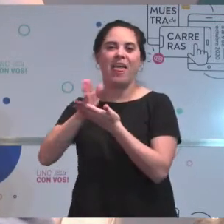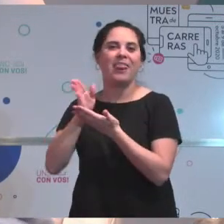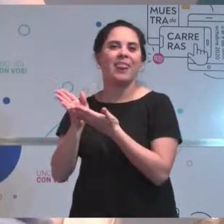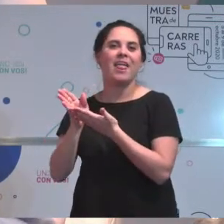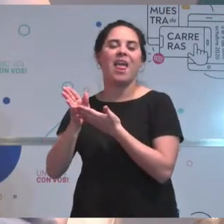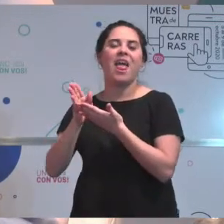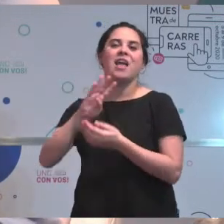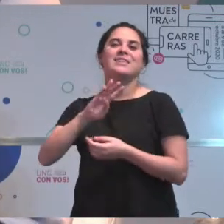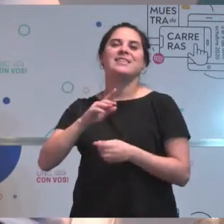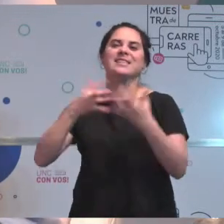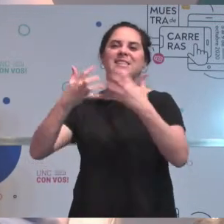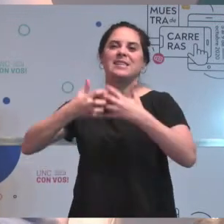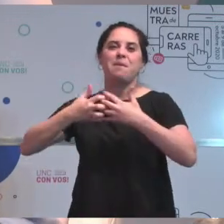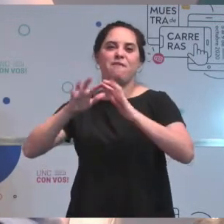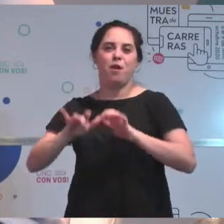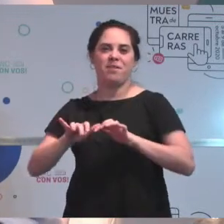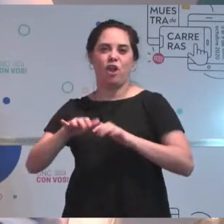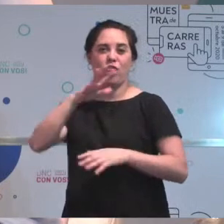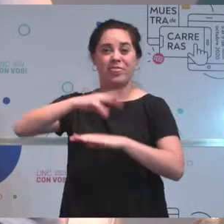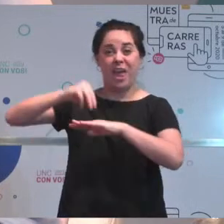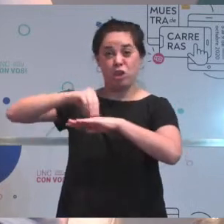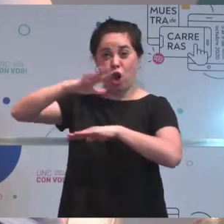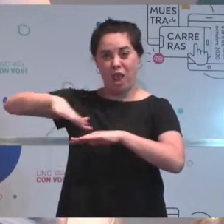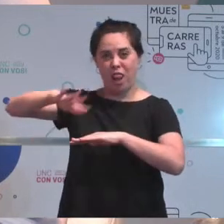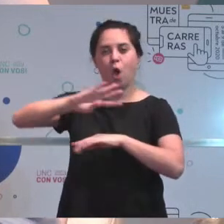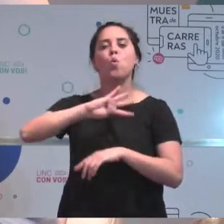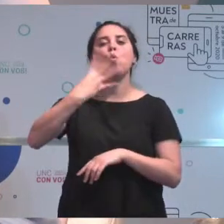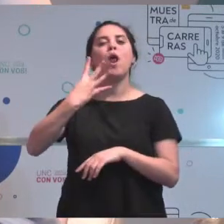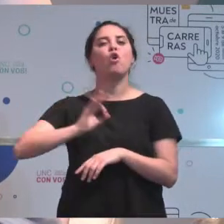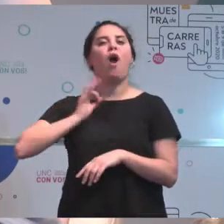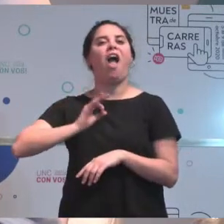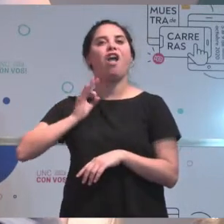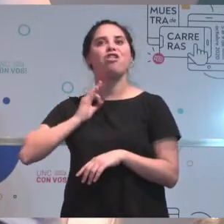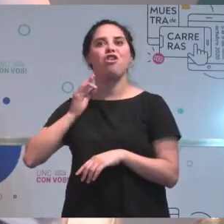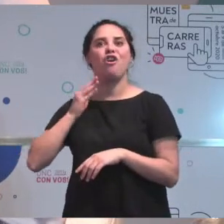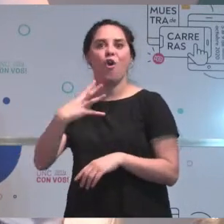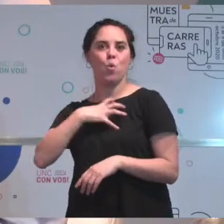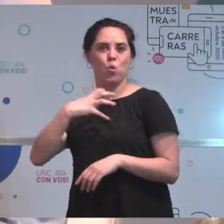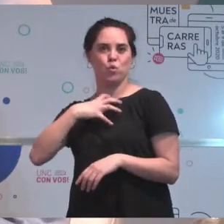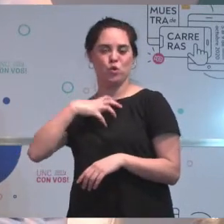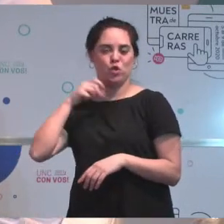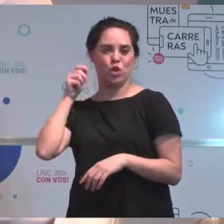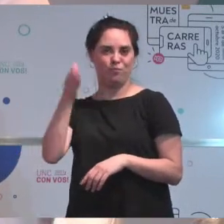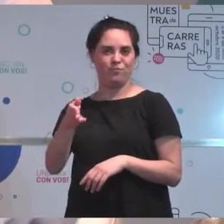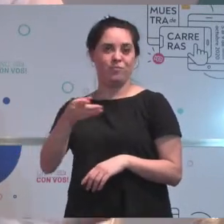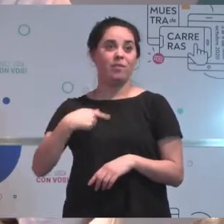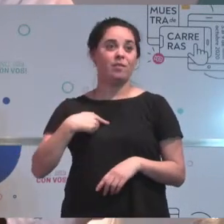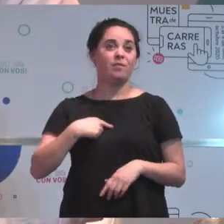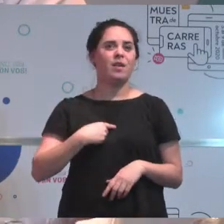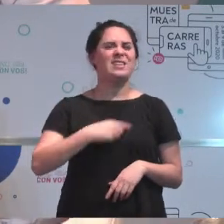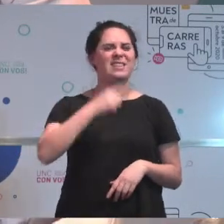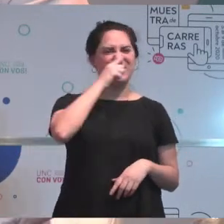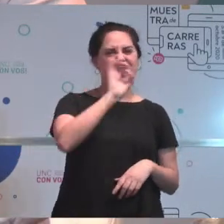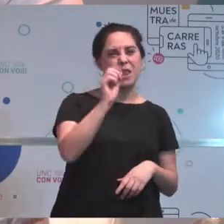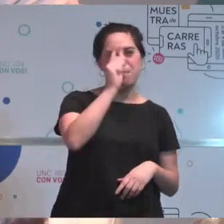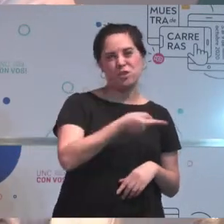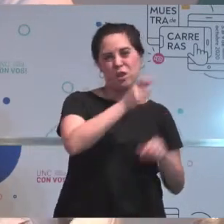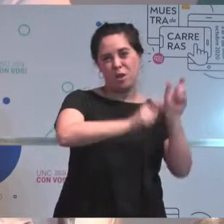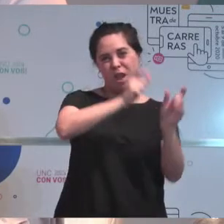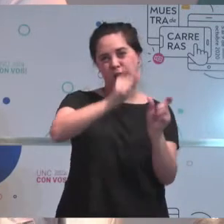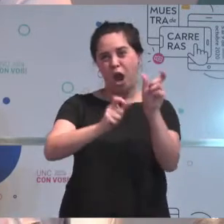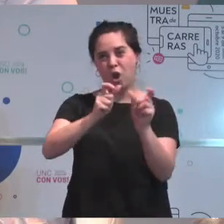está en cuarto año y el 90% de los alumnos ya está trabajando en algo relacionado a la carrera. Bien. Entonces